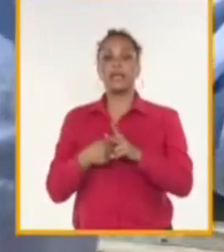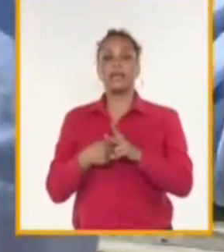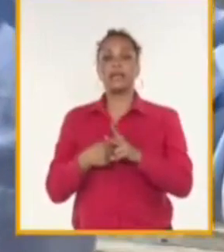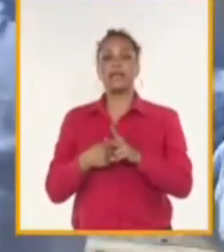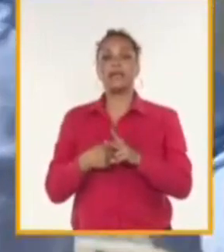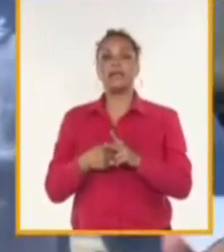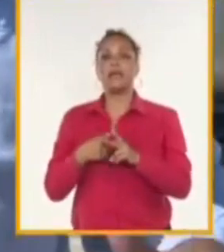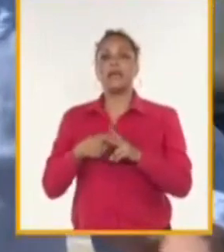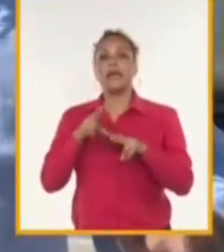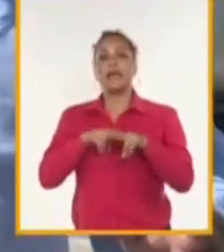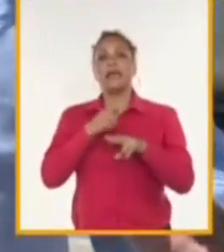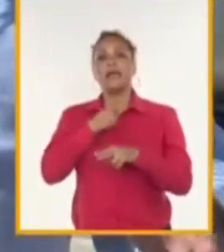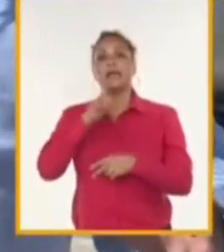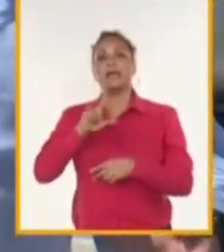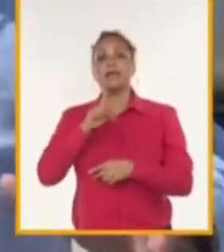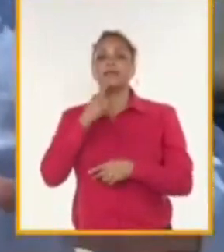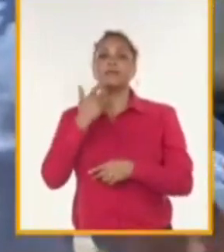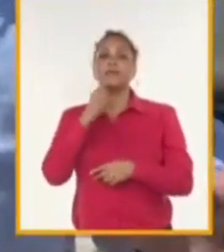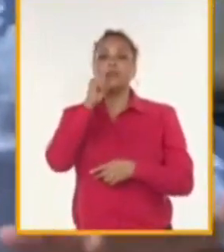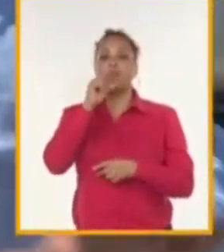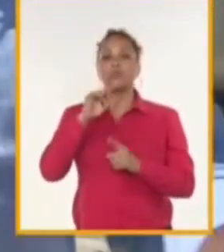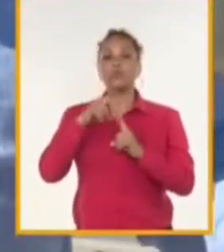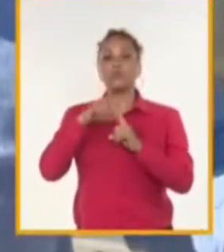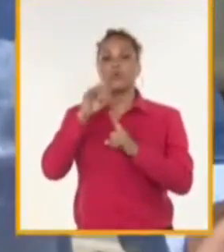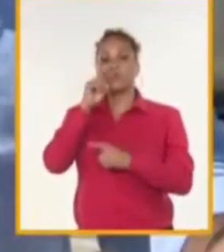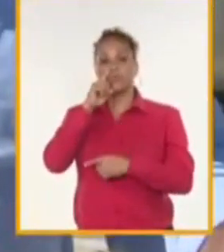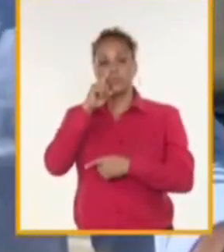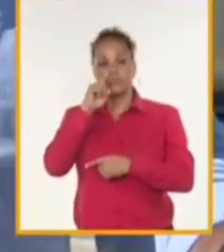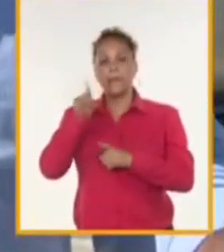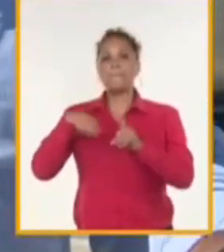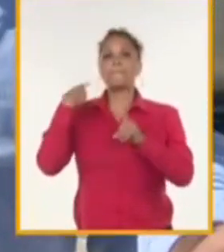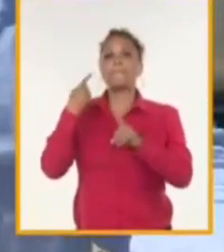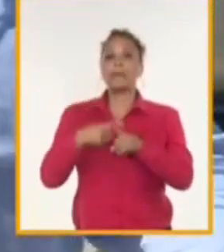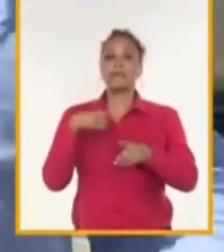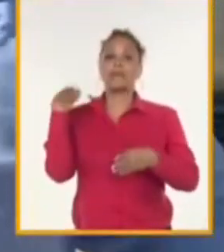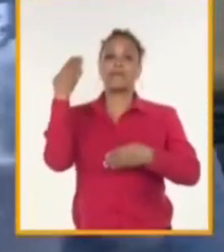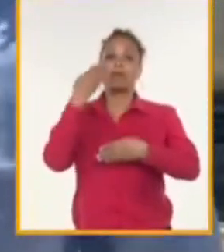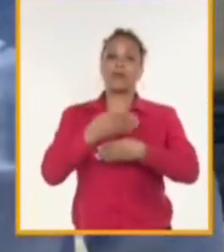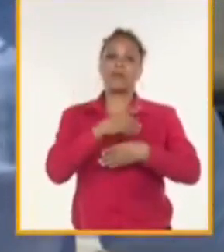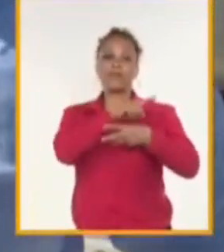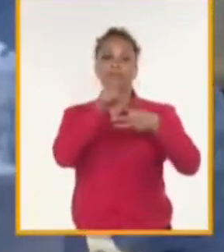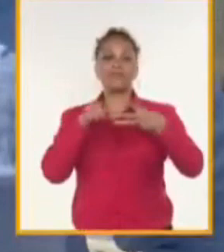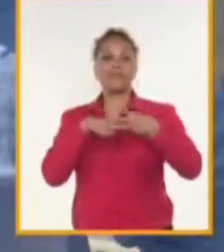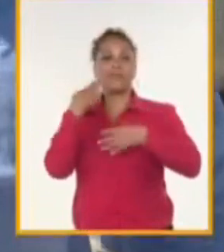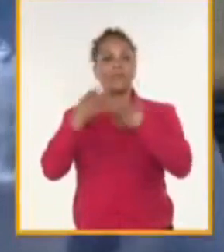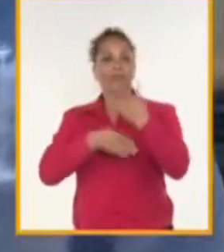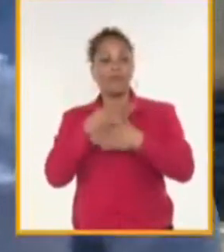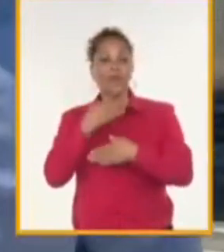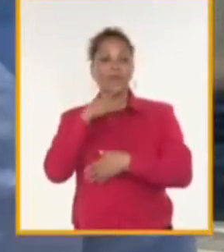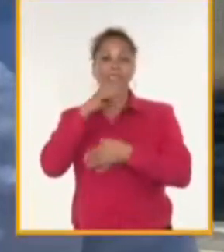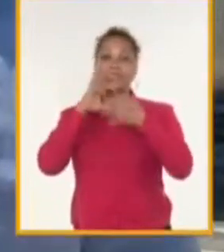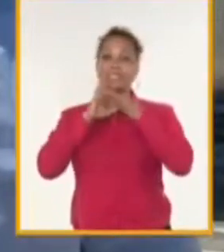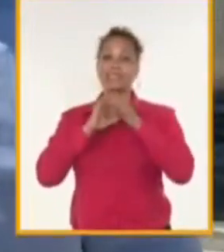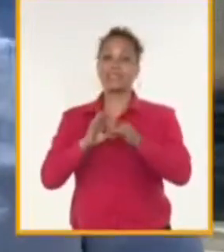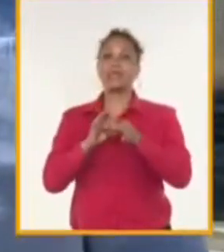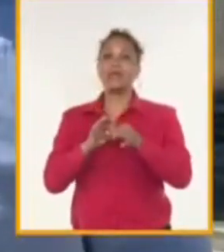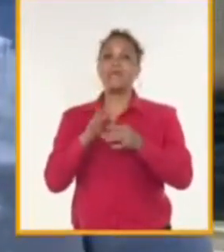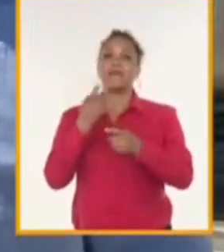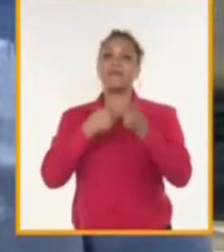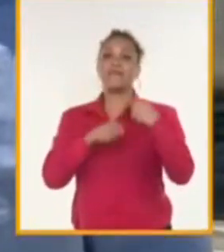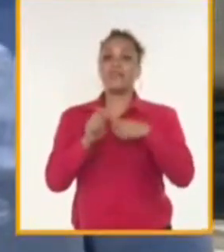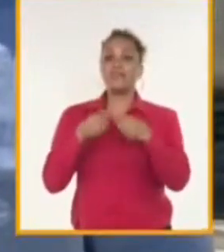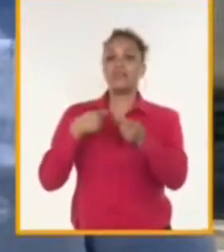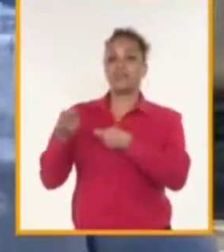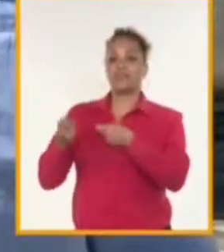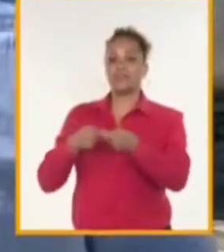con otras consecuencias del bloqueo son los principales problemas para que otras inversiones vengan. Pero principalmente